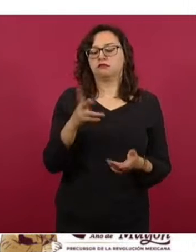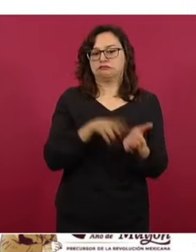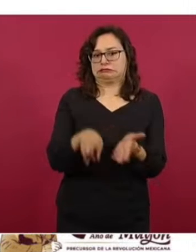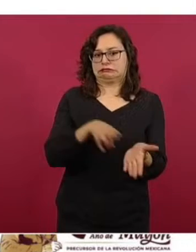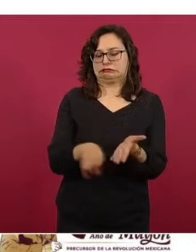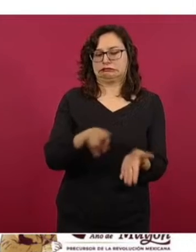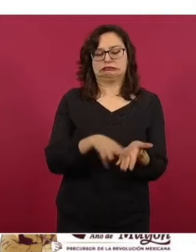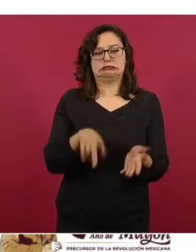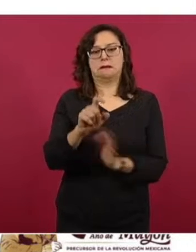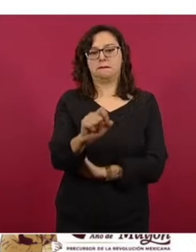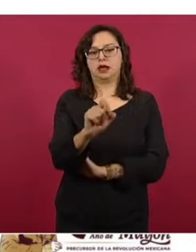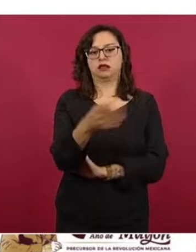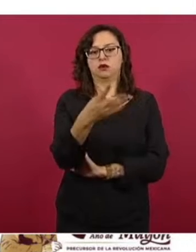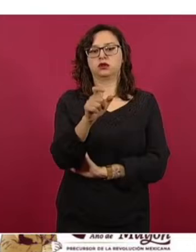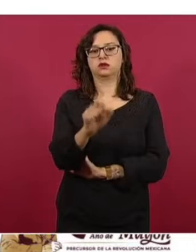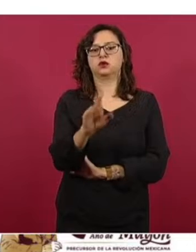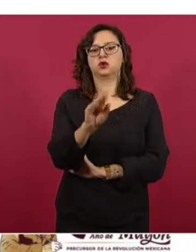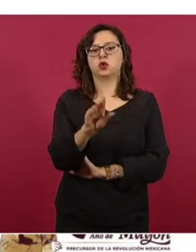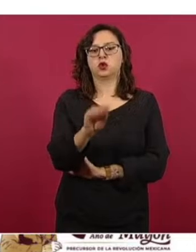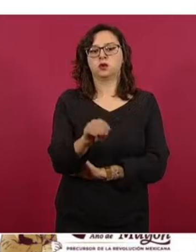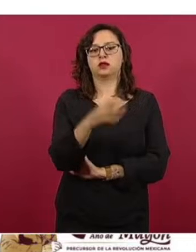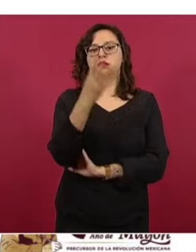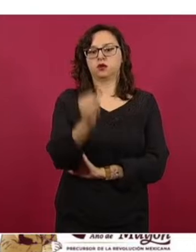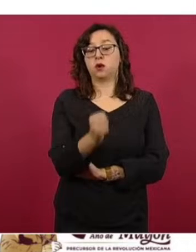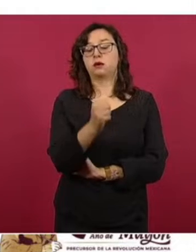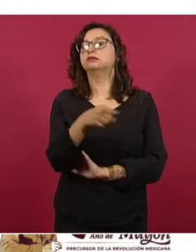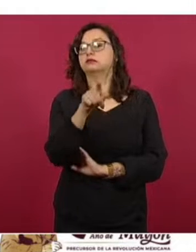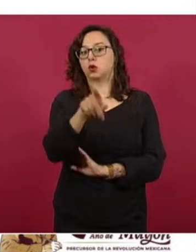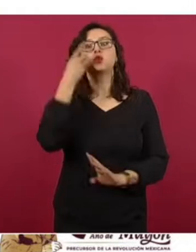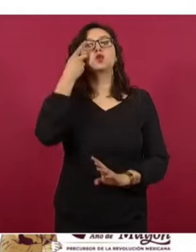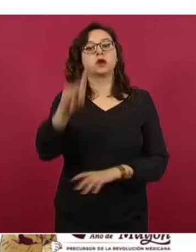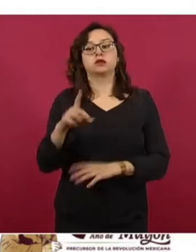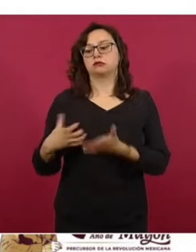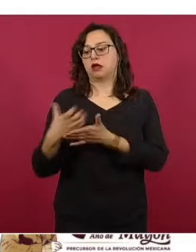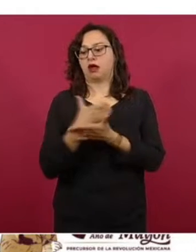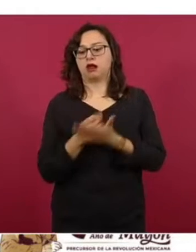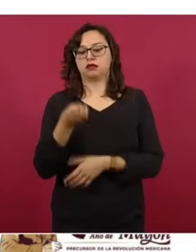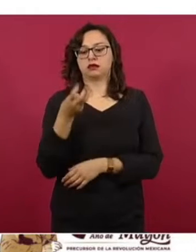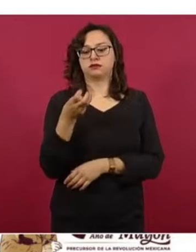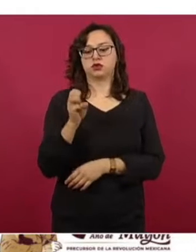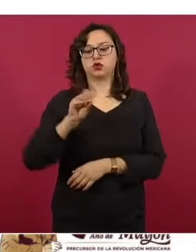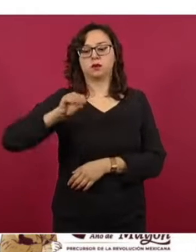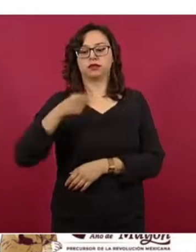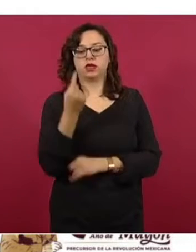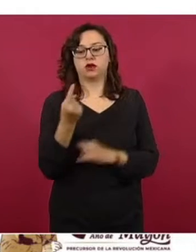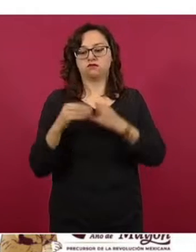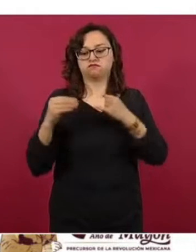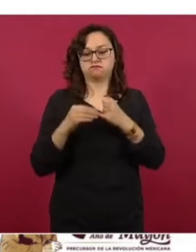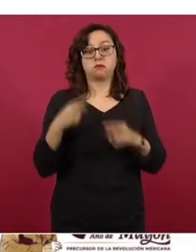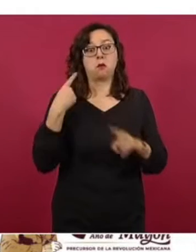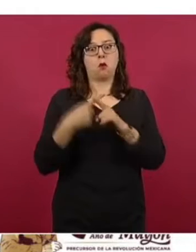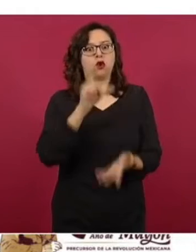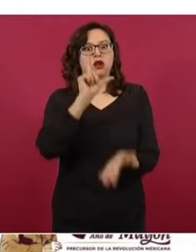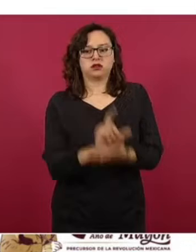99 centavos, con un margen de tres pesos 31 centavos. Comparado con los 17 centavos de